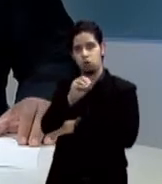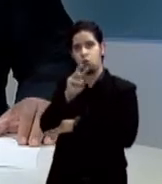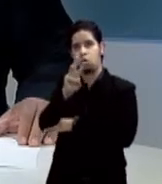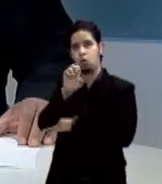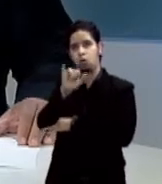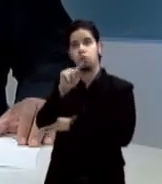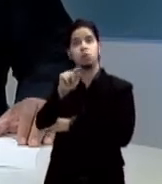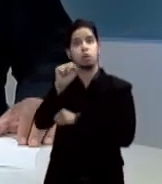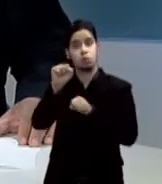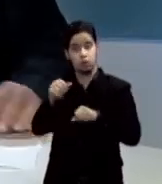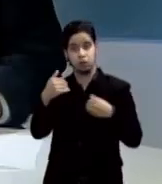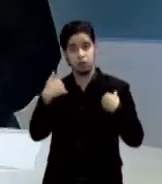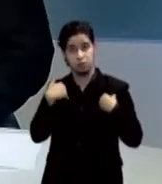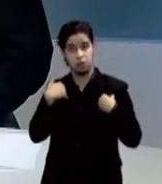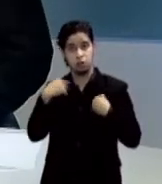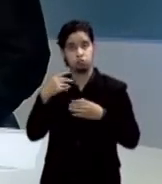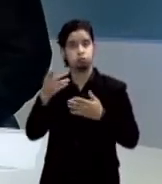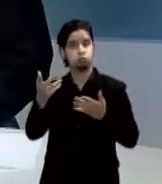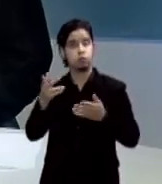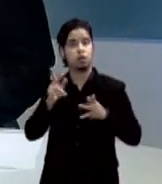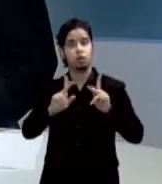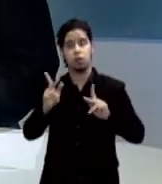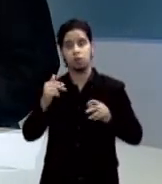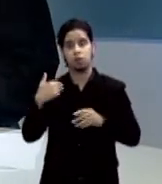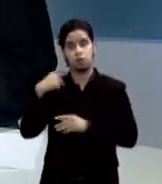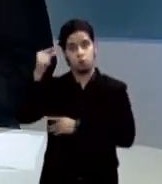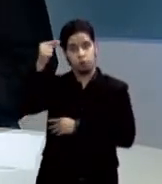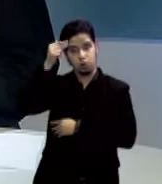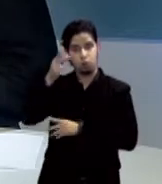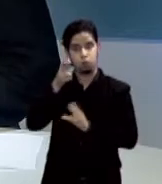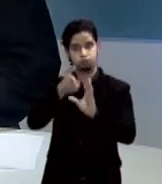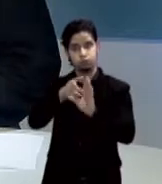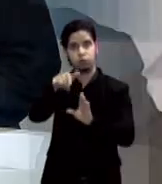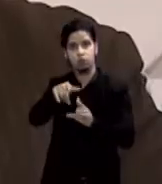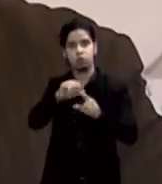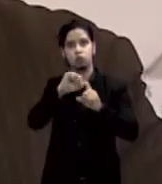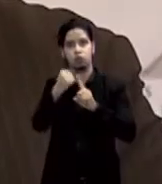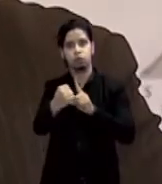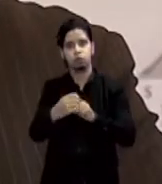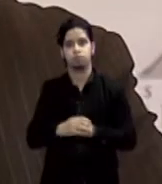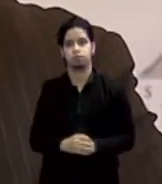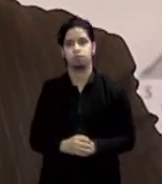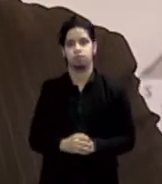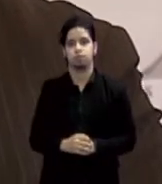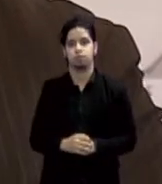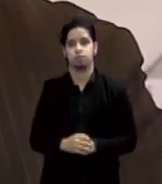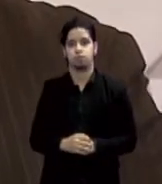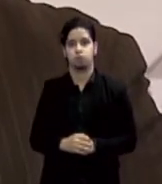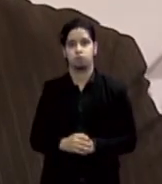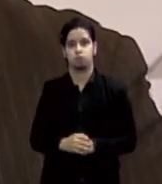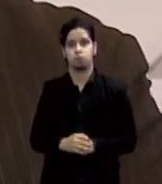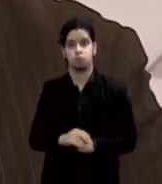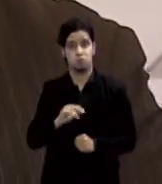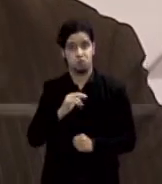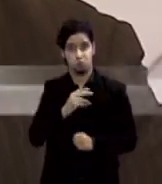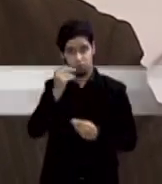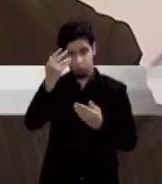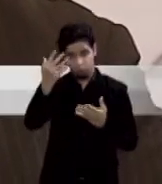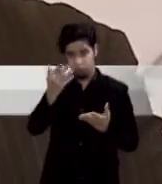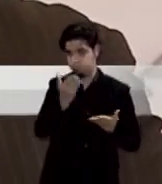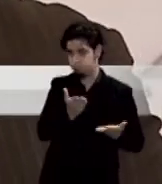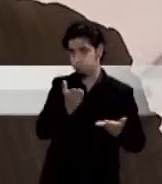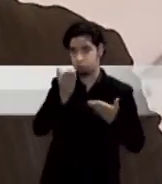funcionarios del gobierno en distintos niveles francamente amplía un referido que estamos haciendo al departamento